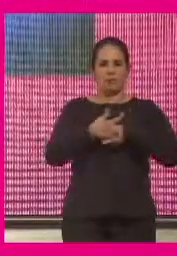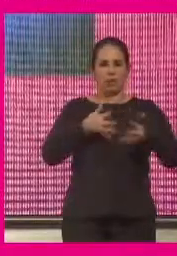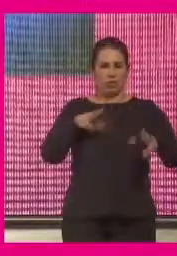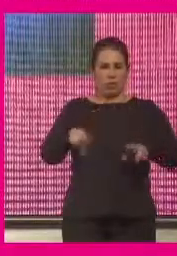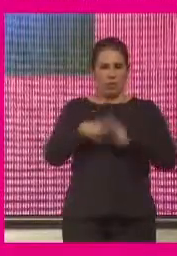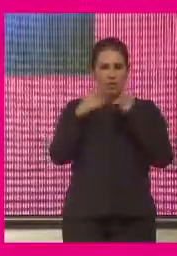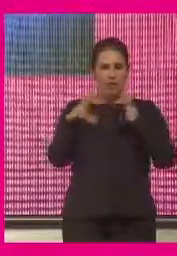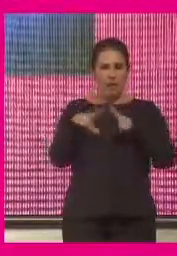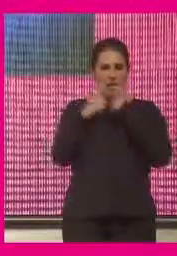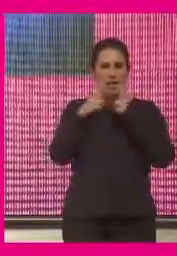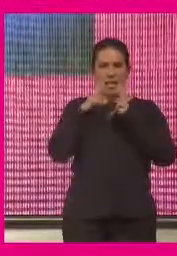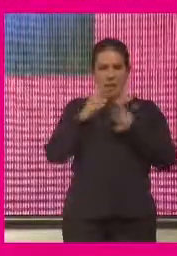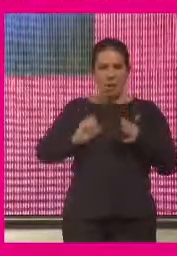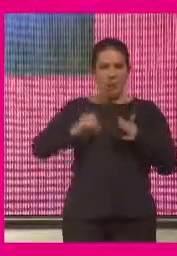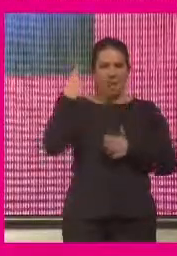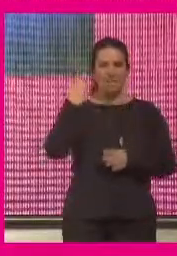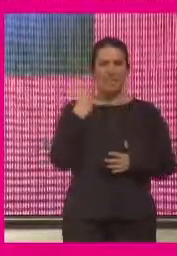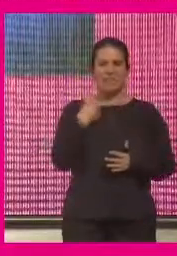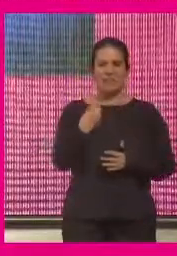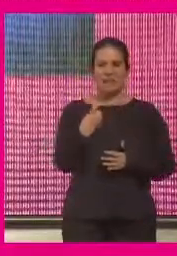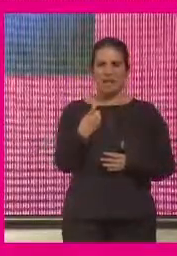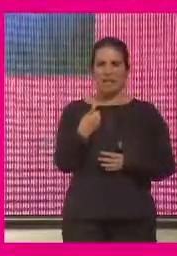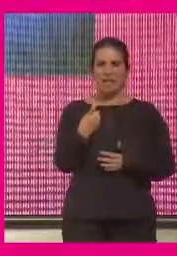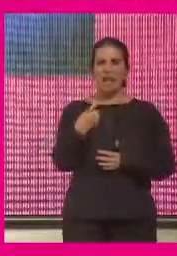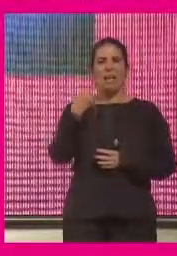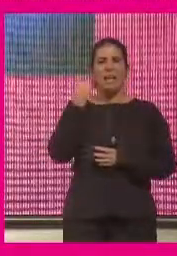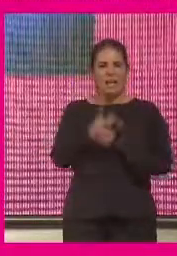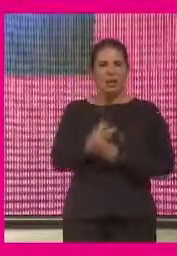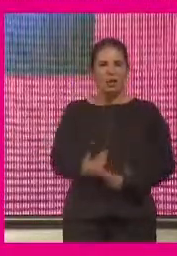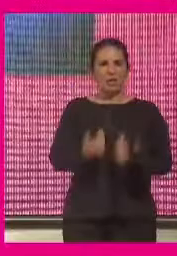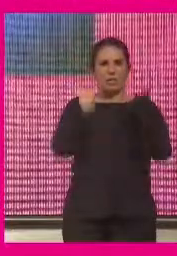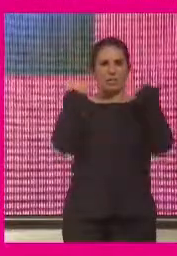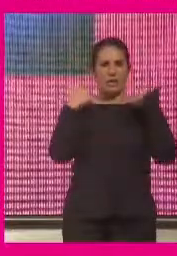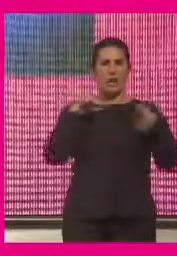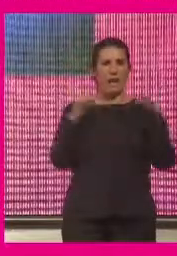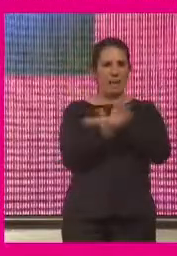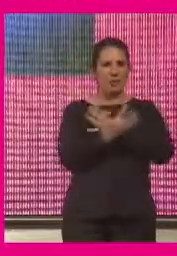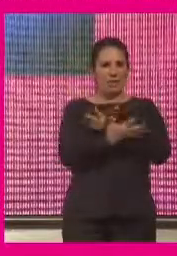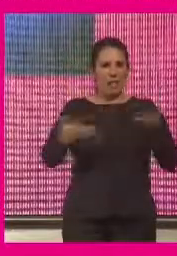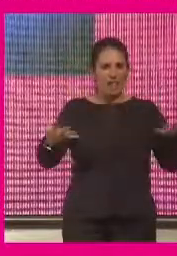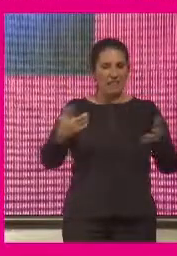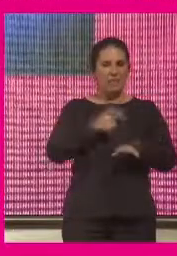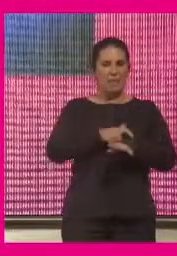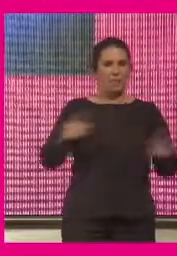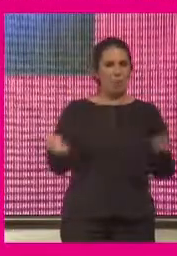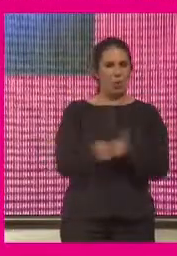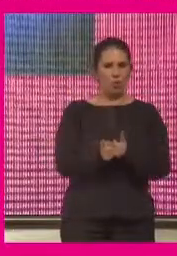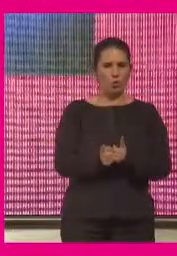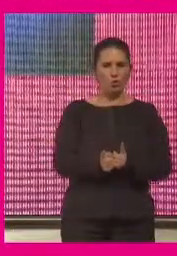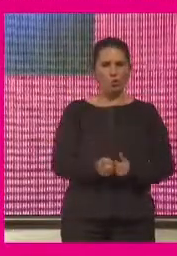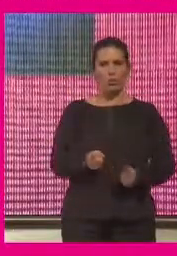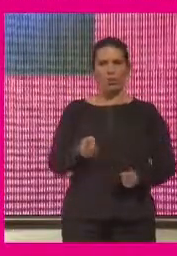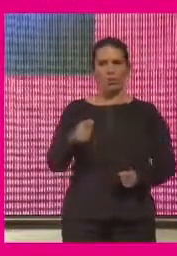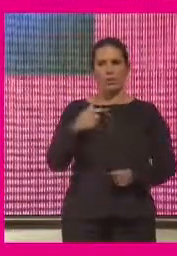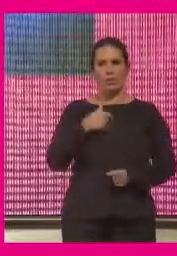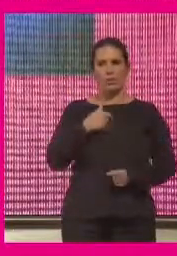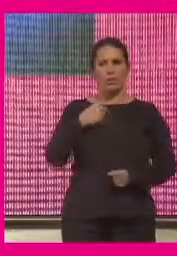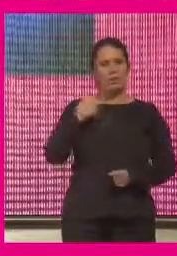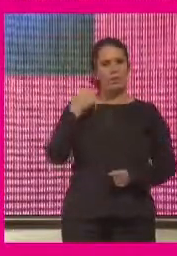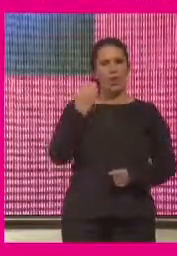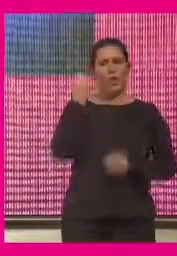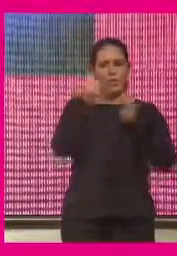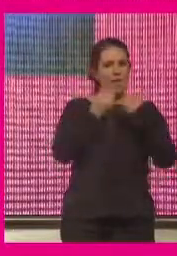falta que sean más activos que nunca en un momento donde tenemos de asumir y liderar grandes cambios en muy poco tiempo y lo que no podemos hacer es